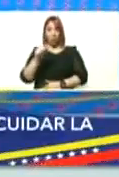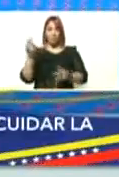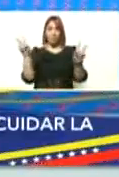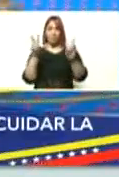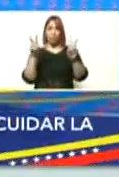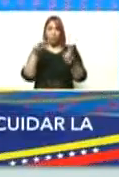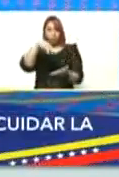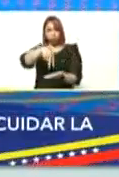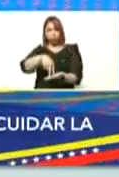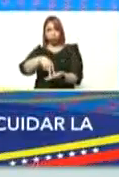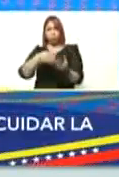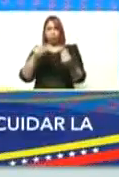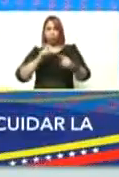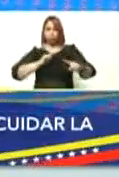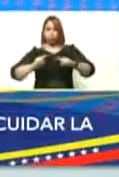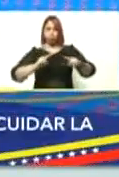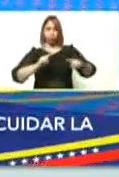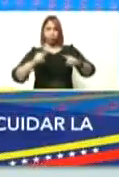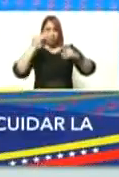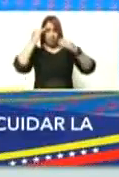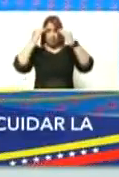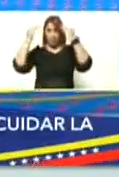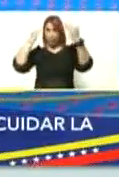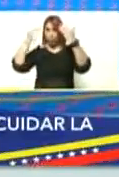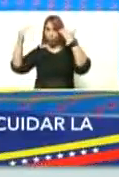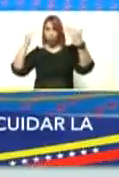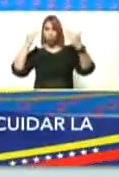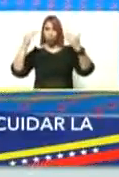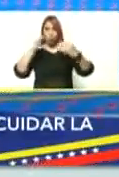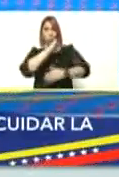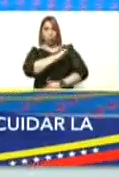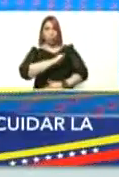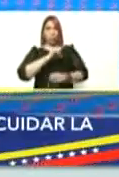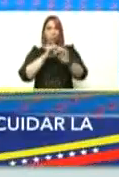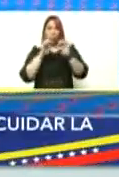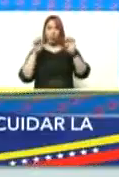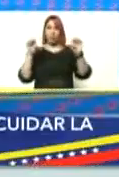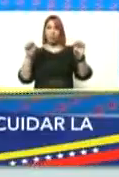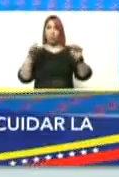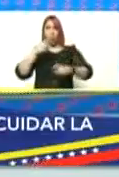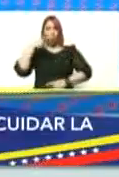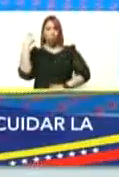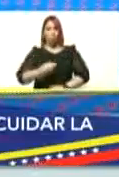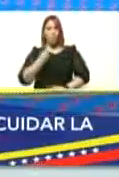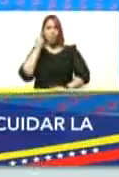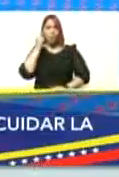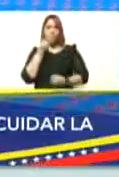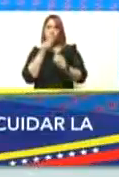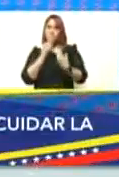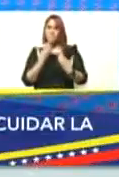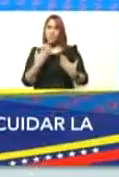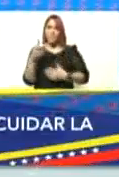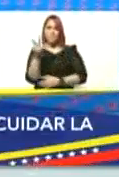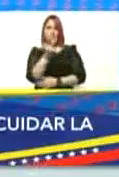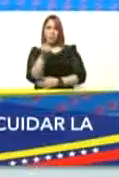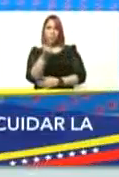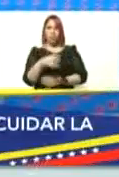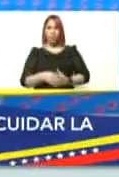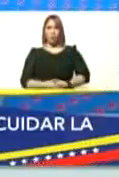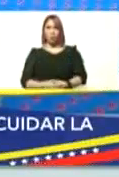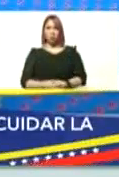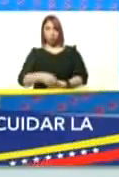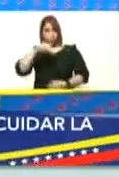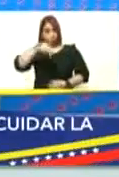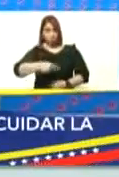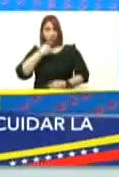y muy activos les doy mi saludo comunidad educativa y hombres y mujeres de bien de Venezuela desde aquí les